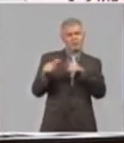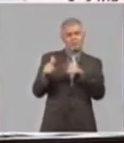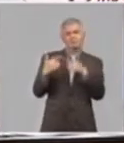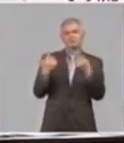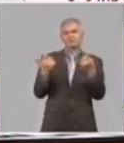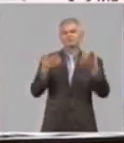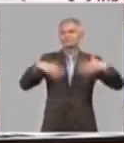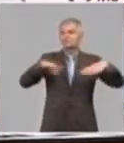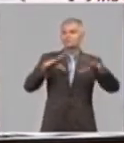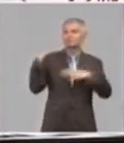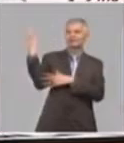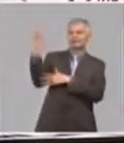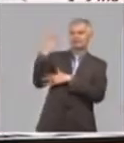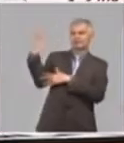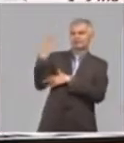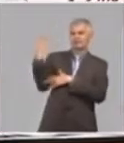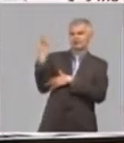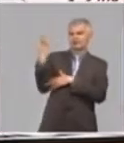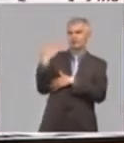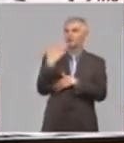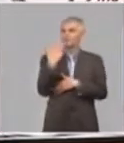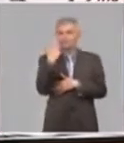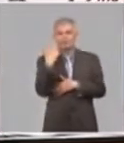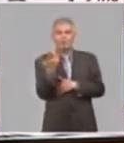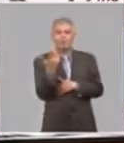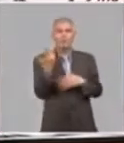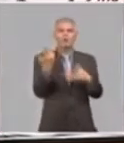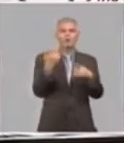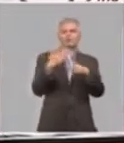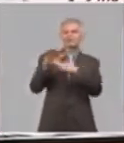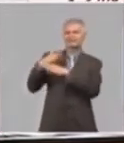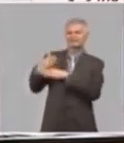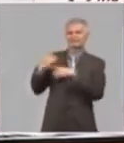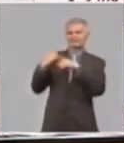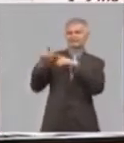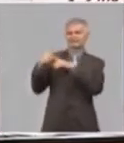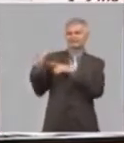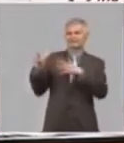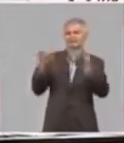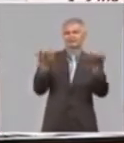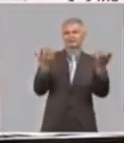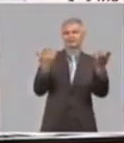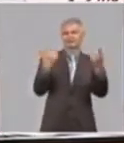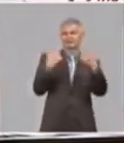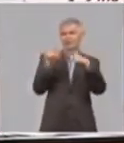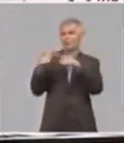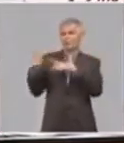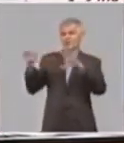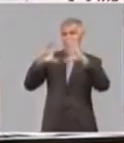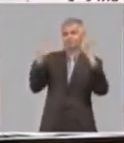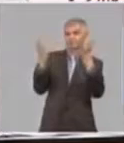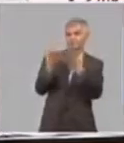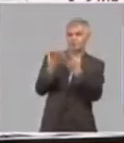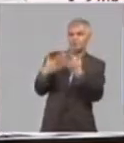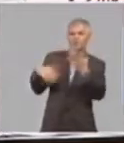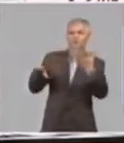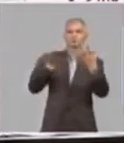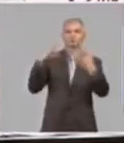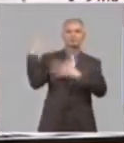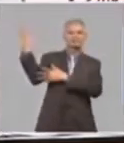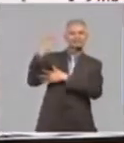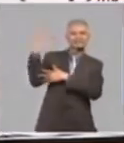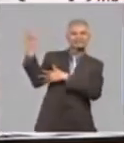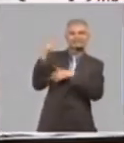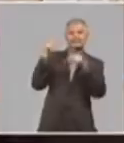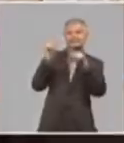las perspectivas de los eventos del niño, la niña. Ya muchos cubanos han oído hablar en otras oportunidades de este asunto. De esos